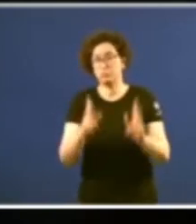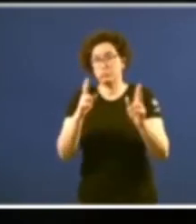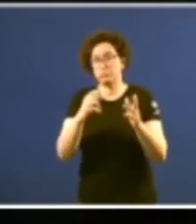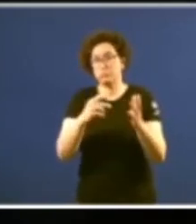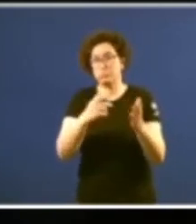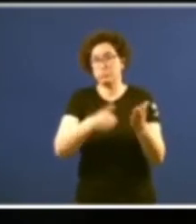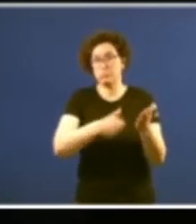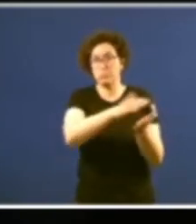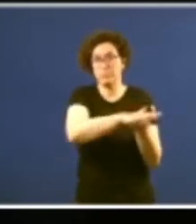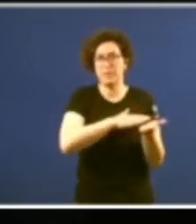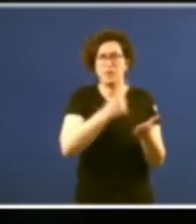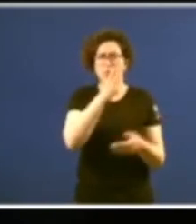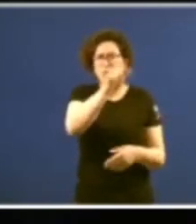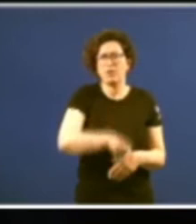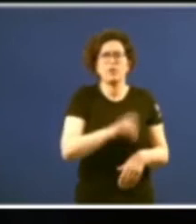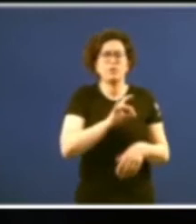doctor